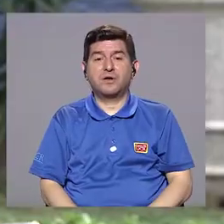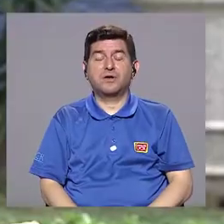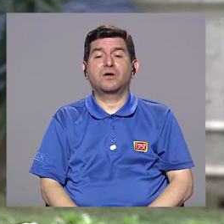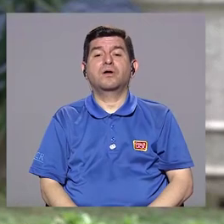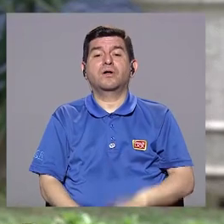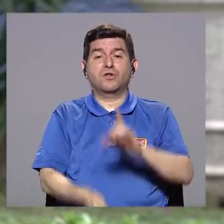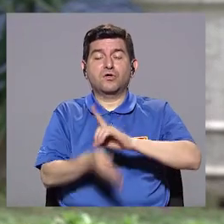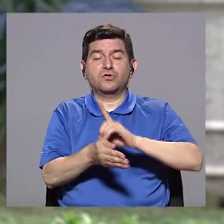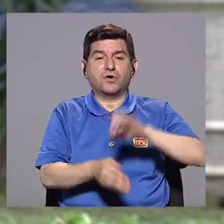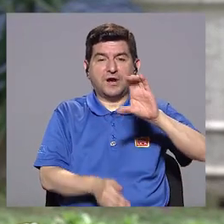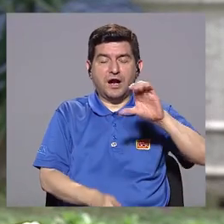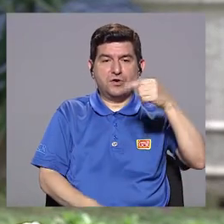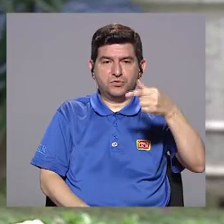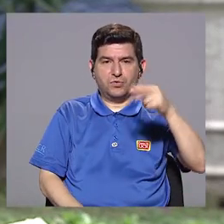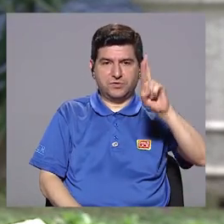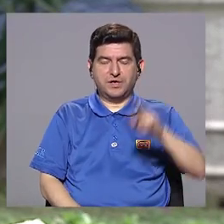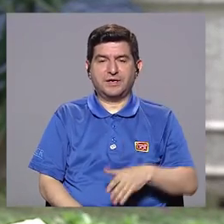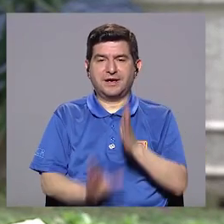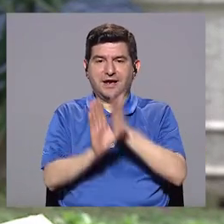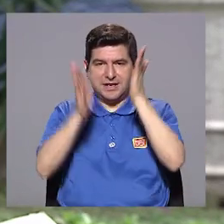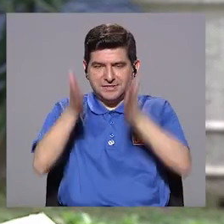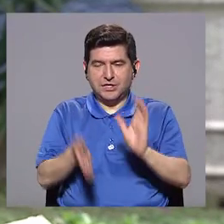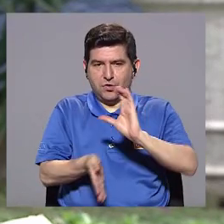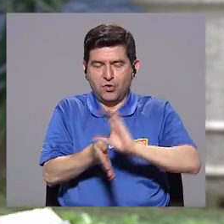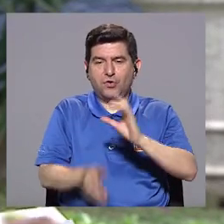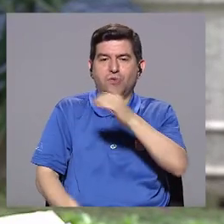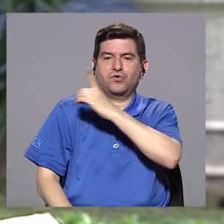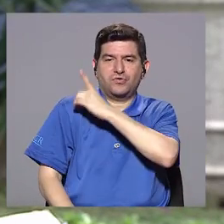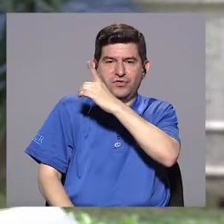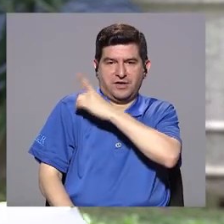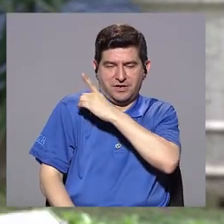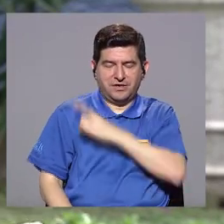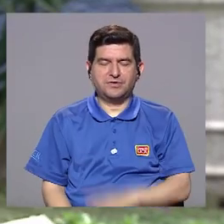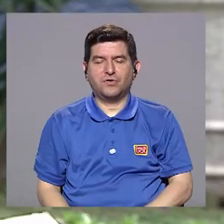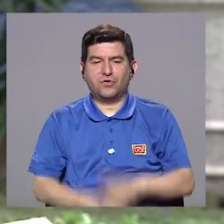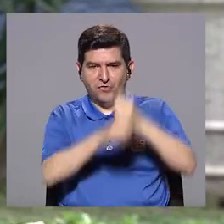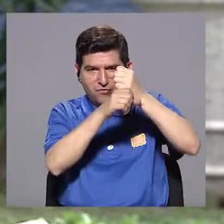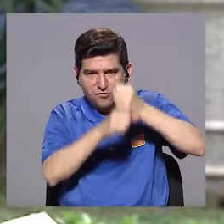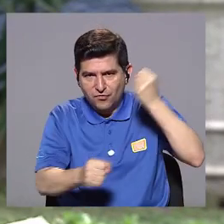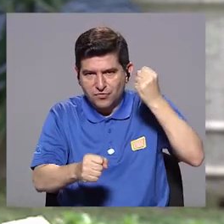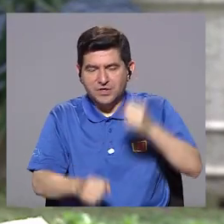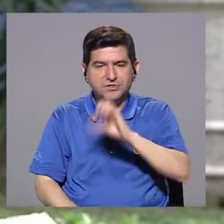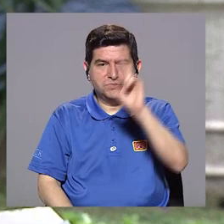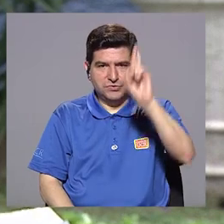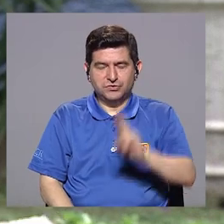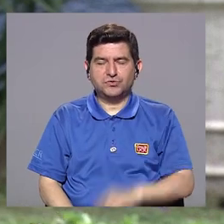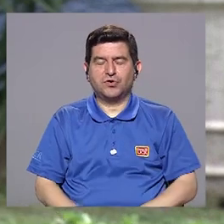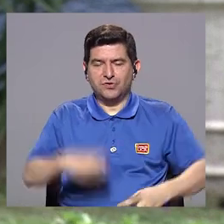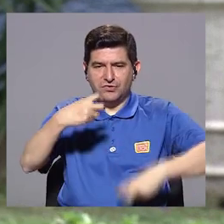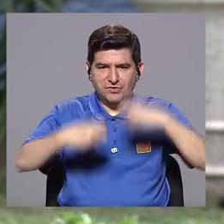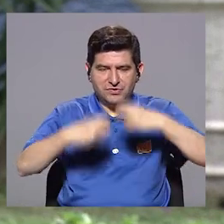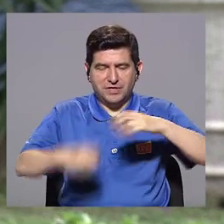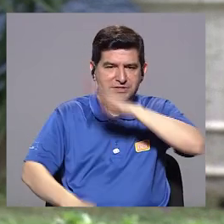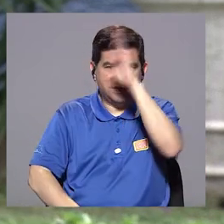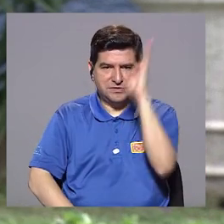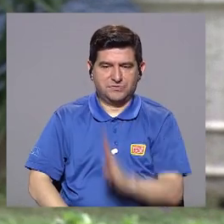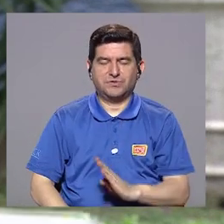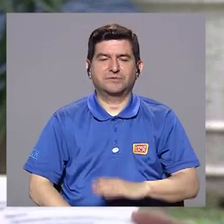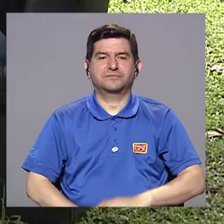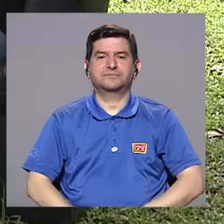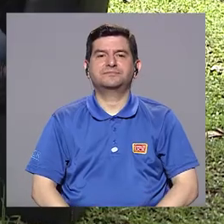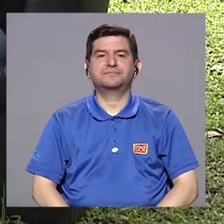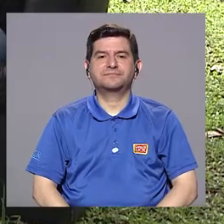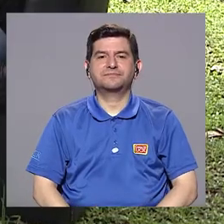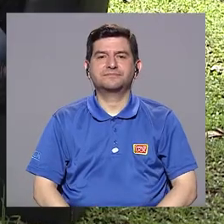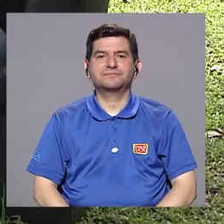Carlos Grud del Ramírez, el psicólogo clínico, además director ejecutivo de la Fundación Costarricense de Trastorno Bipolar de Costa